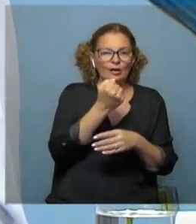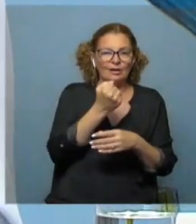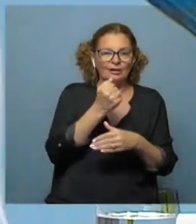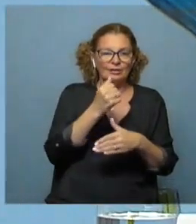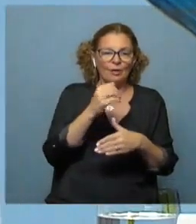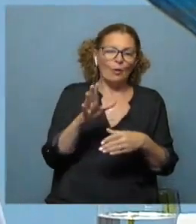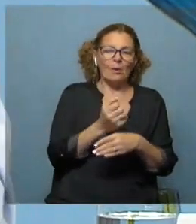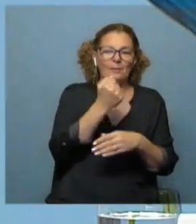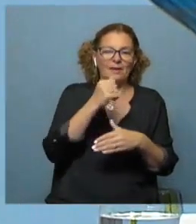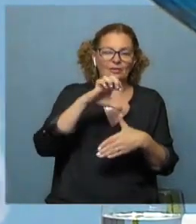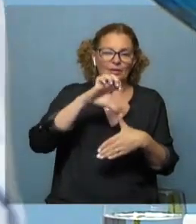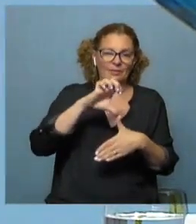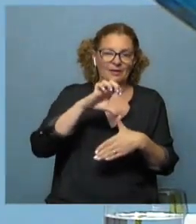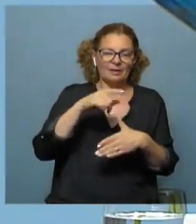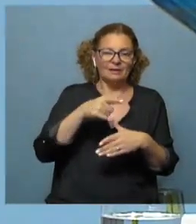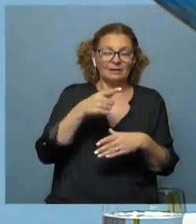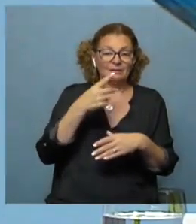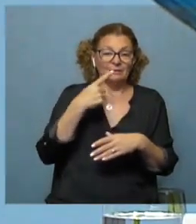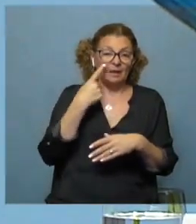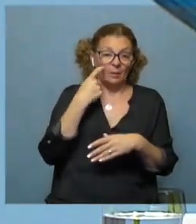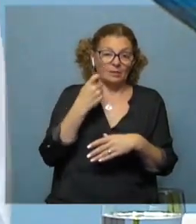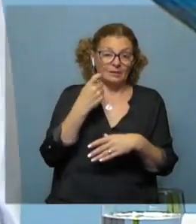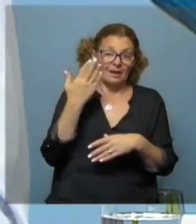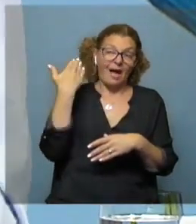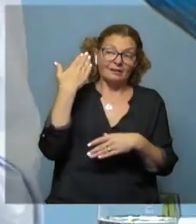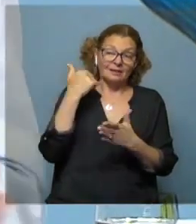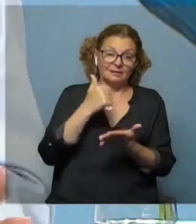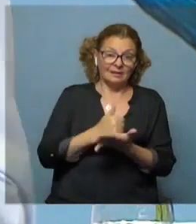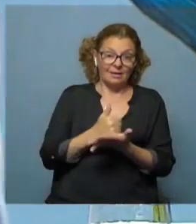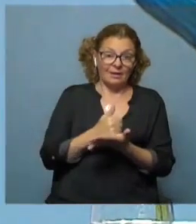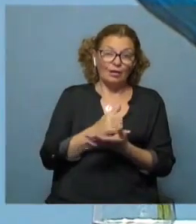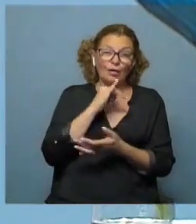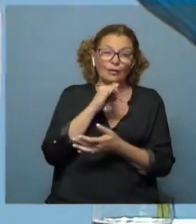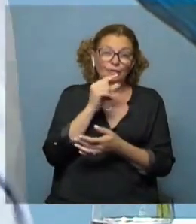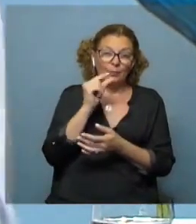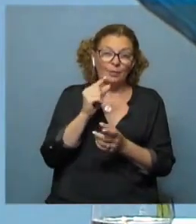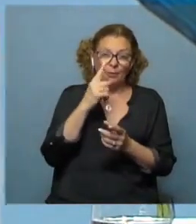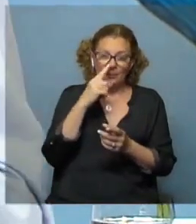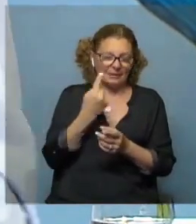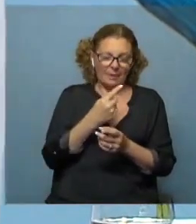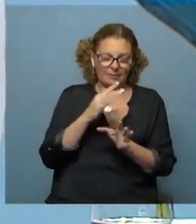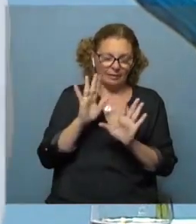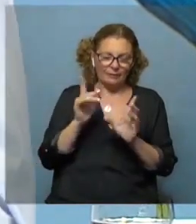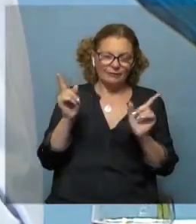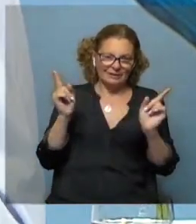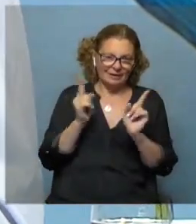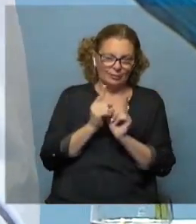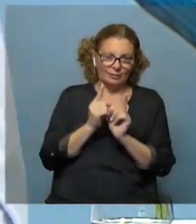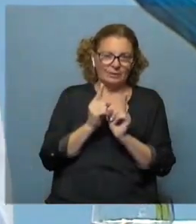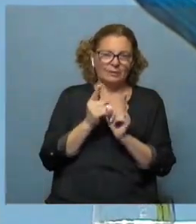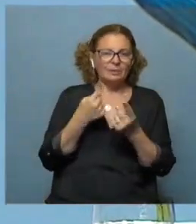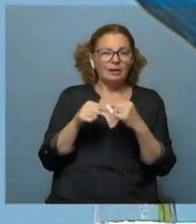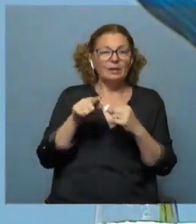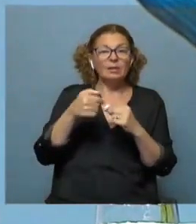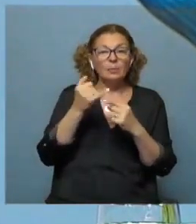descubrimiento, y ahí se enteran de que existía todo eso. Entonces, contar un poco eso, muy rapidito y bien resumido, para